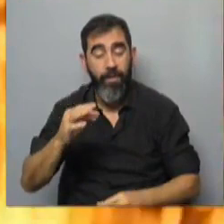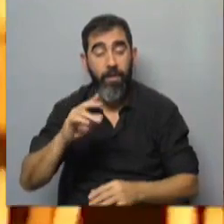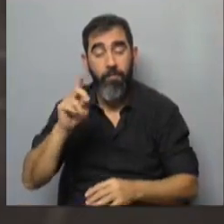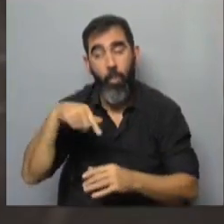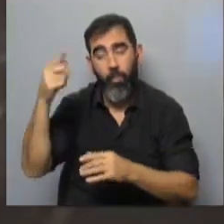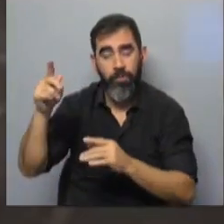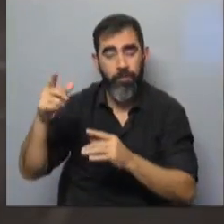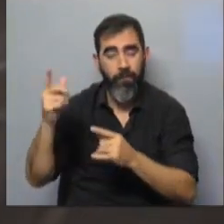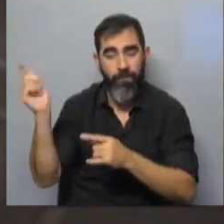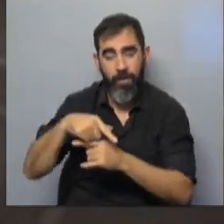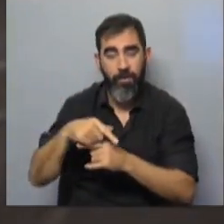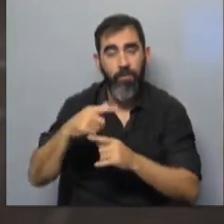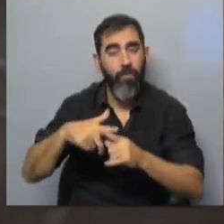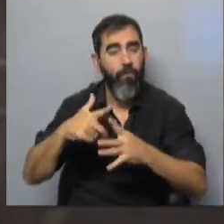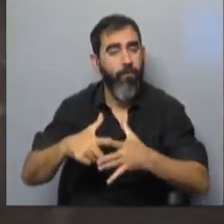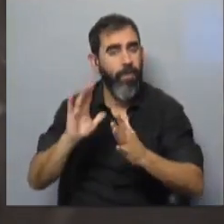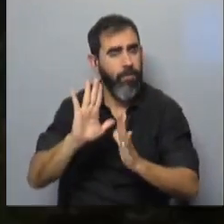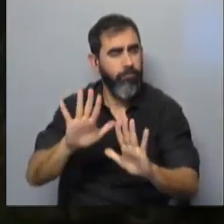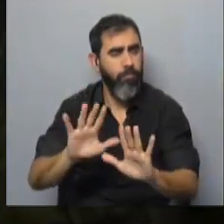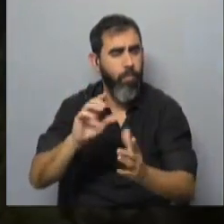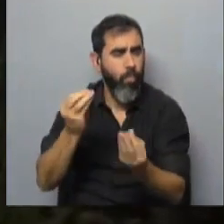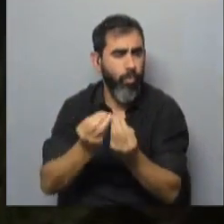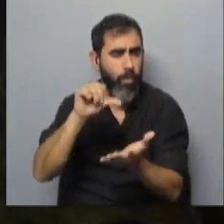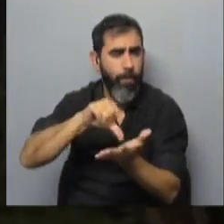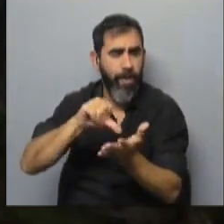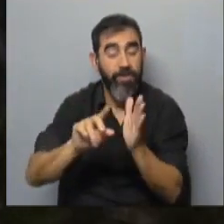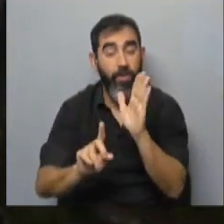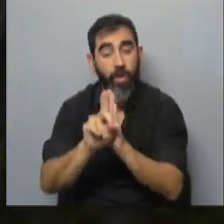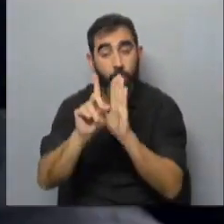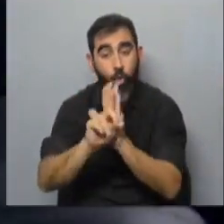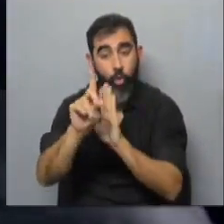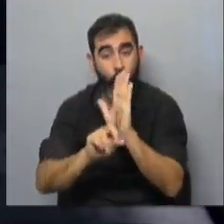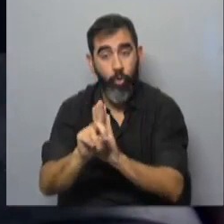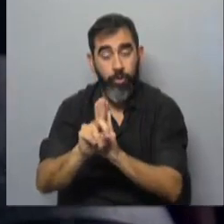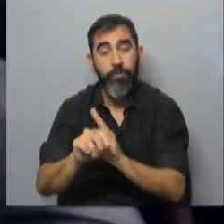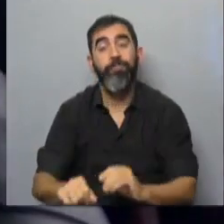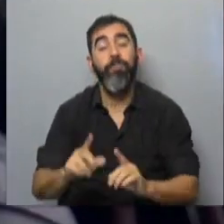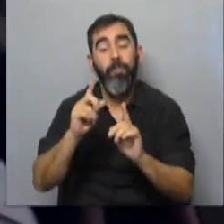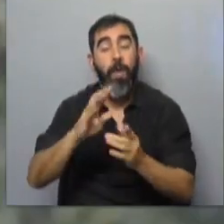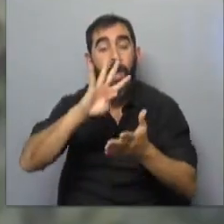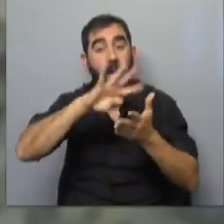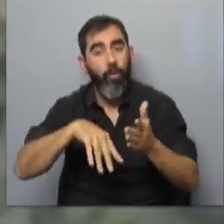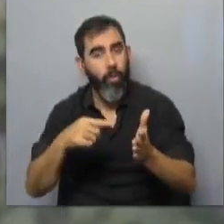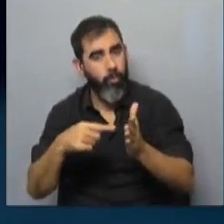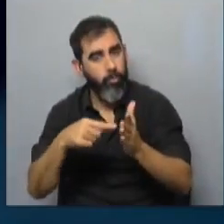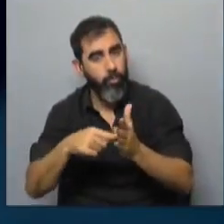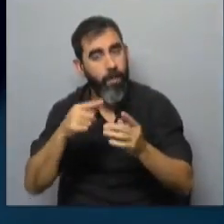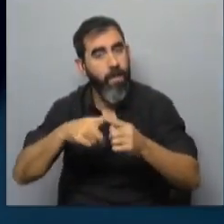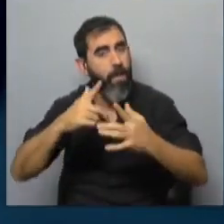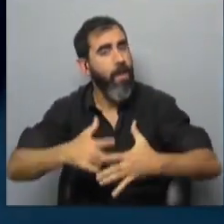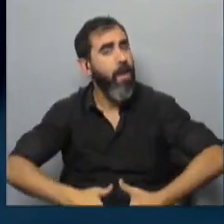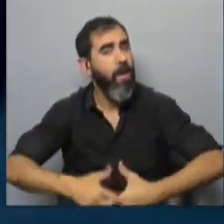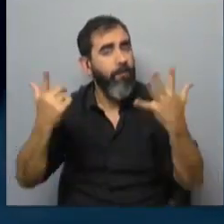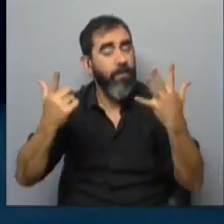pagano y es una fiesta muy arraigada en muchos países del hemisferio norte, en la Península Ibérica y en Cataluña puntualmente, que es la fiesta que